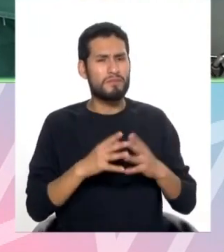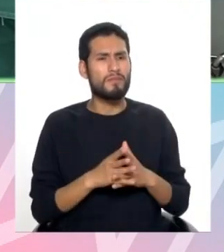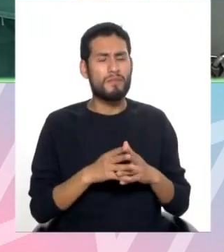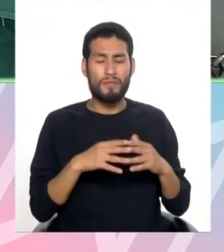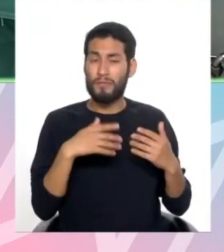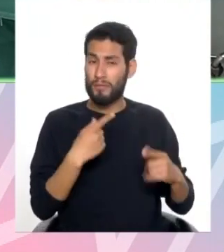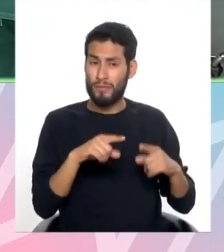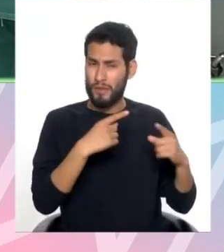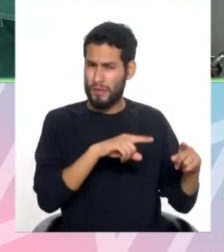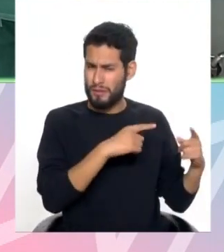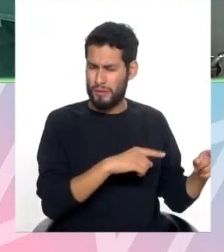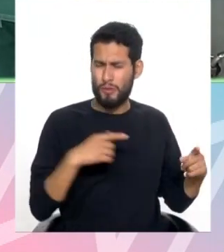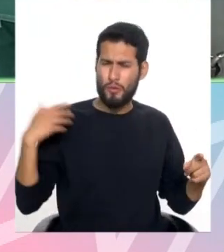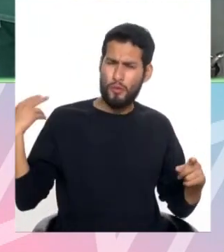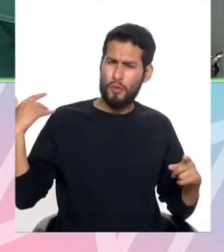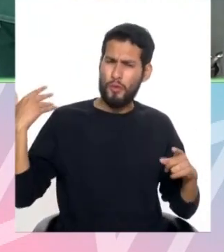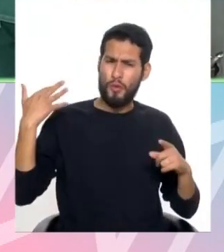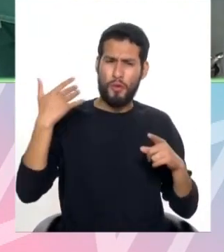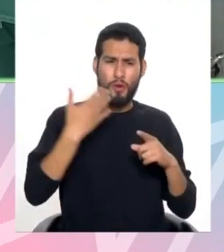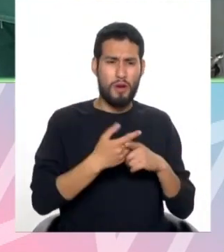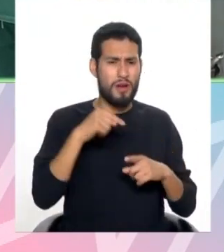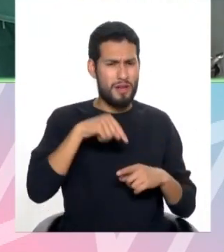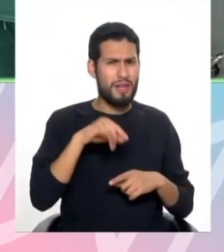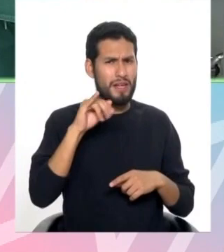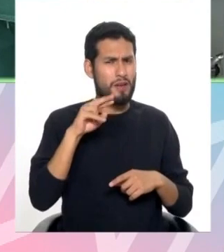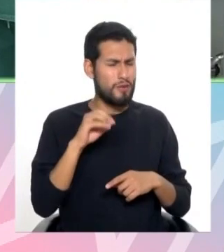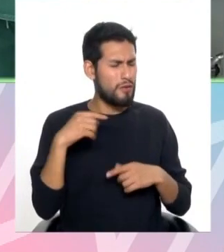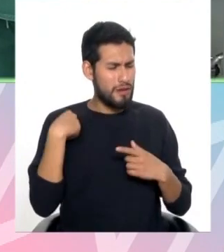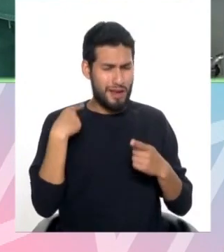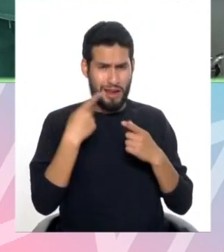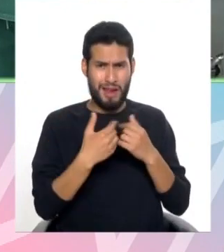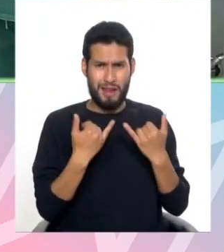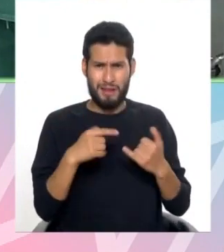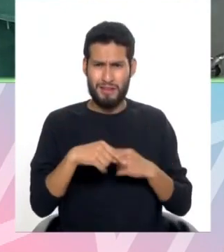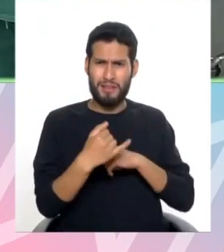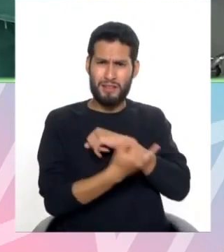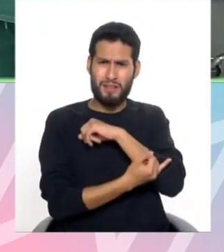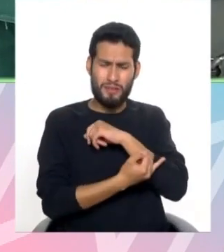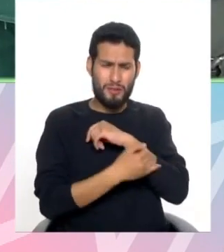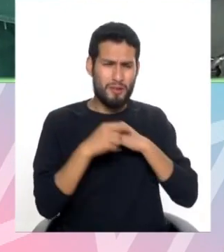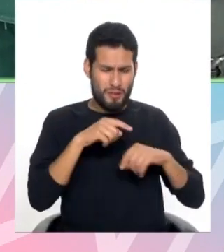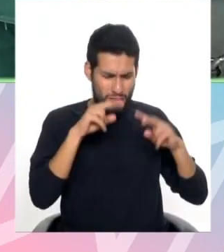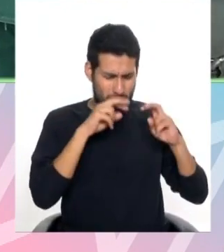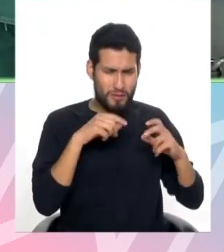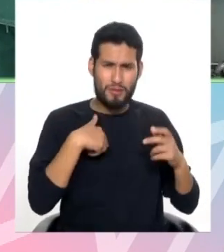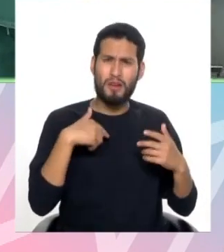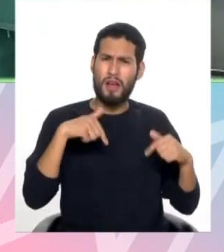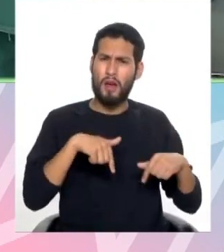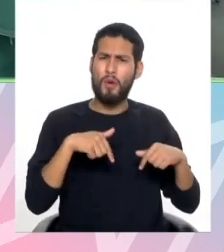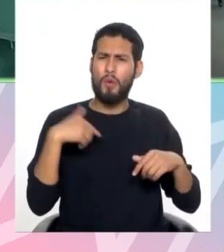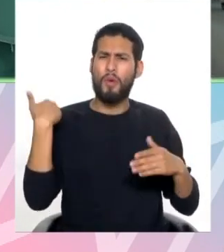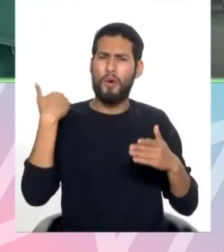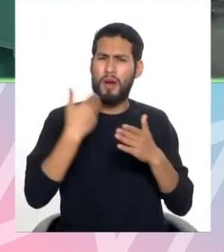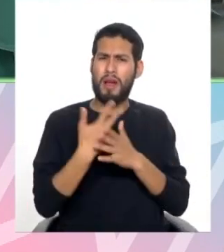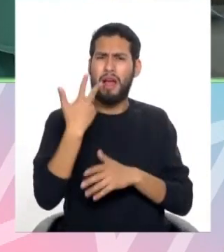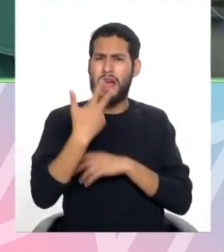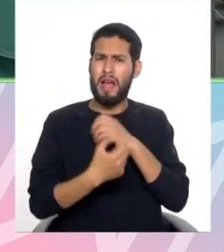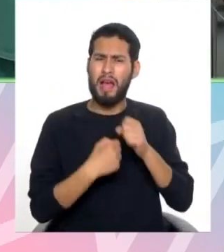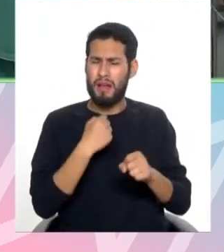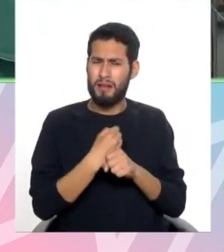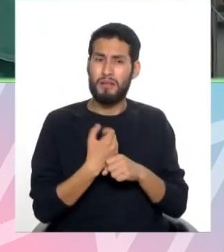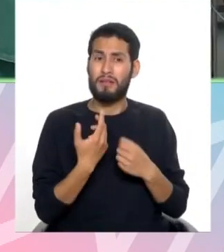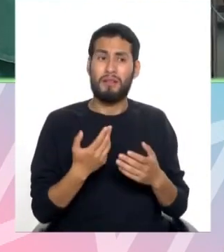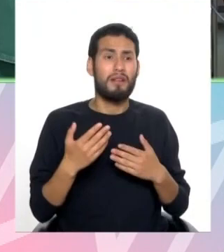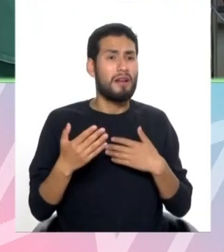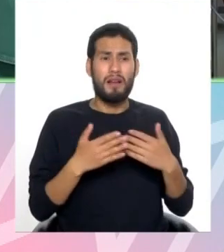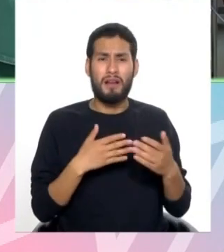se han venido realizando aquí en el hino, que se realizan actualmente y también cómo se han ido equipando en estos últimos tres años que a pesar de